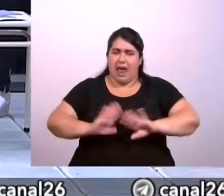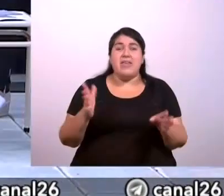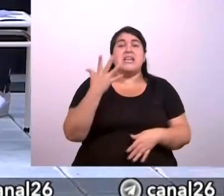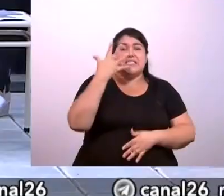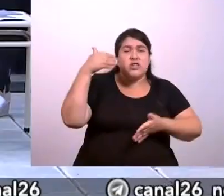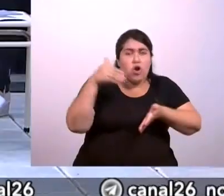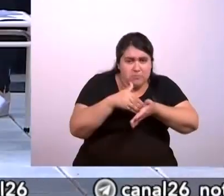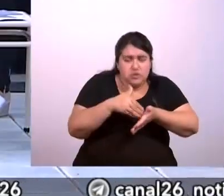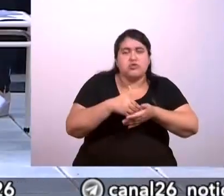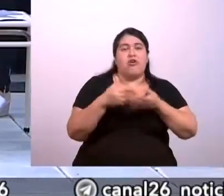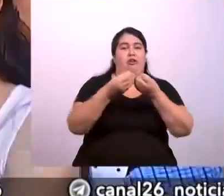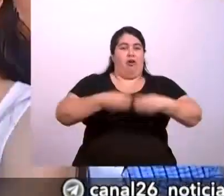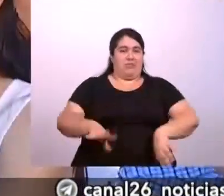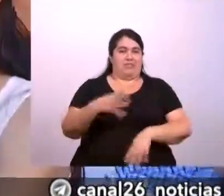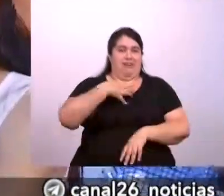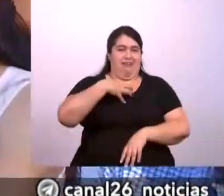.000 pibes y pibas,